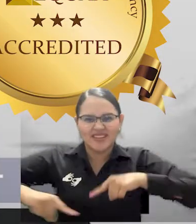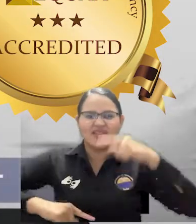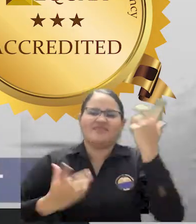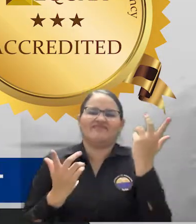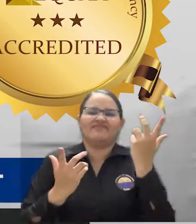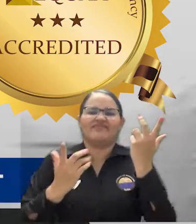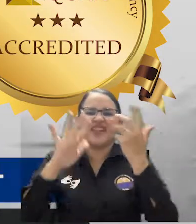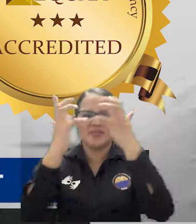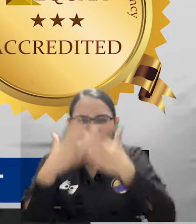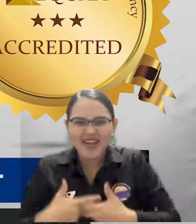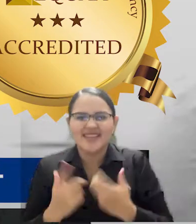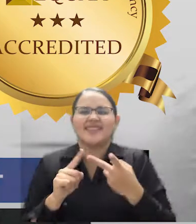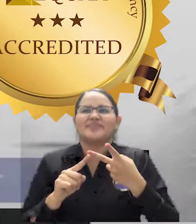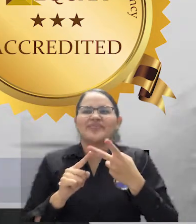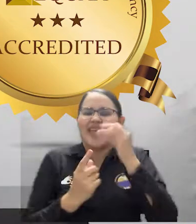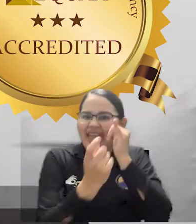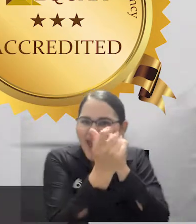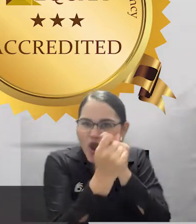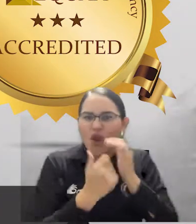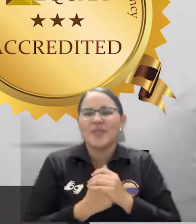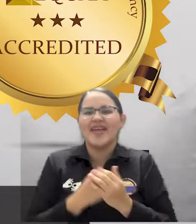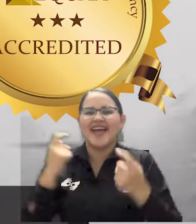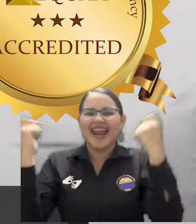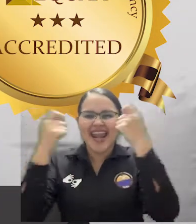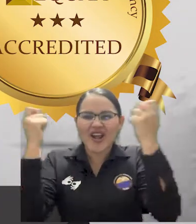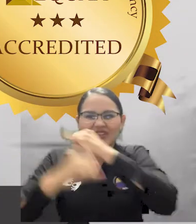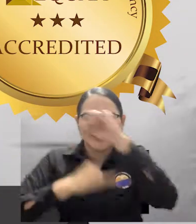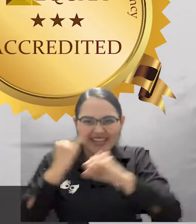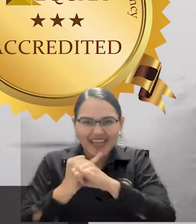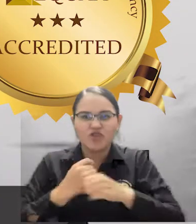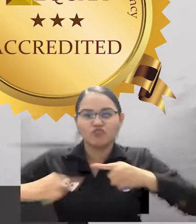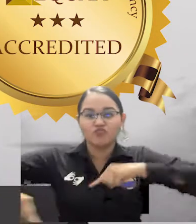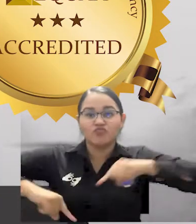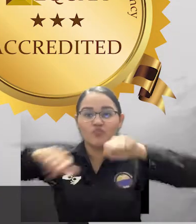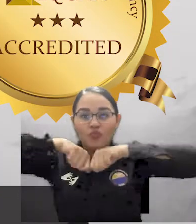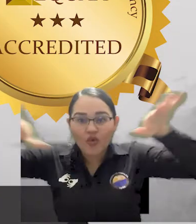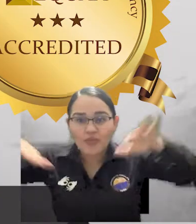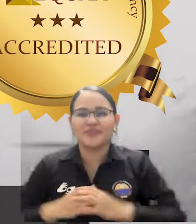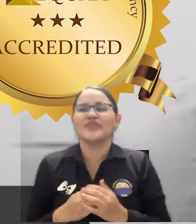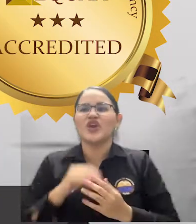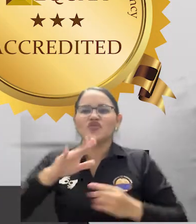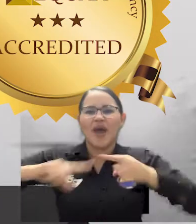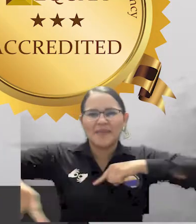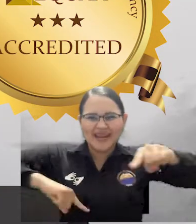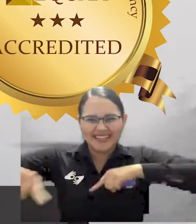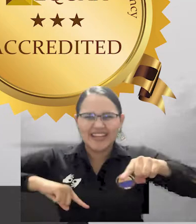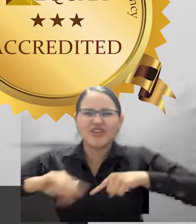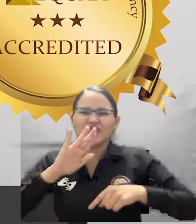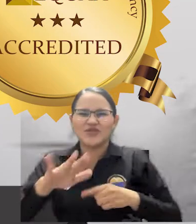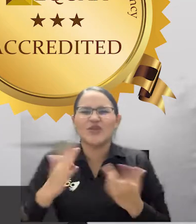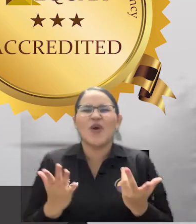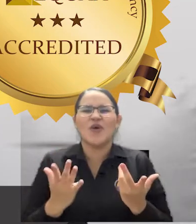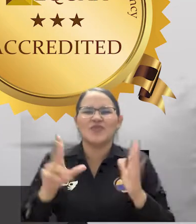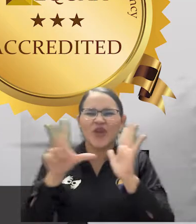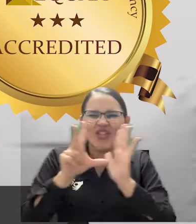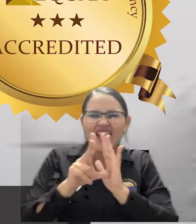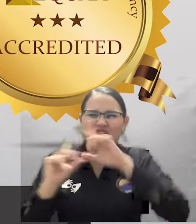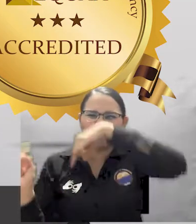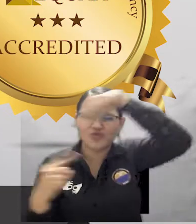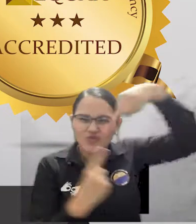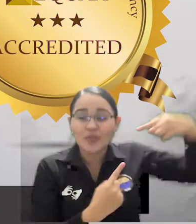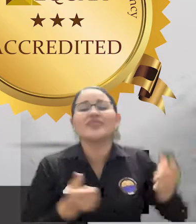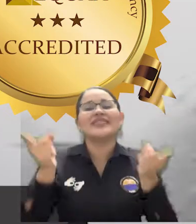empresas, economía, negocios internacionales, contadoría pública, administración de empresas hoteleras y turísticas,